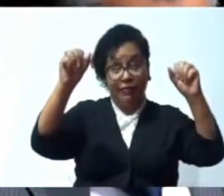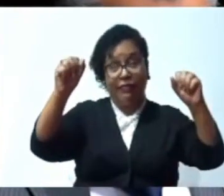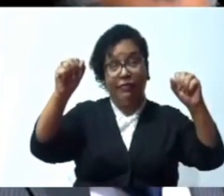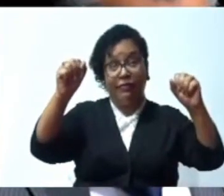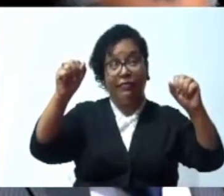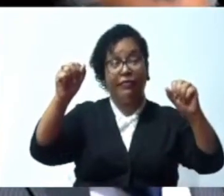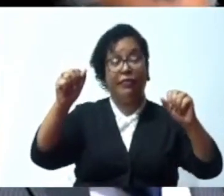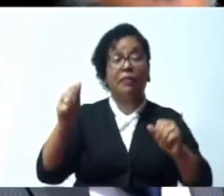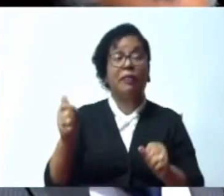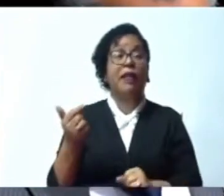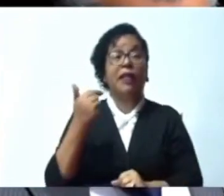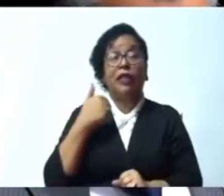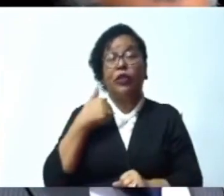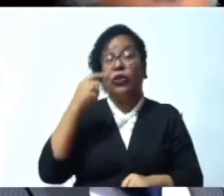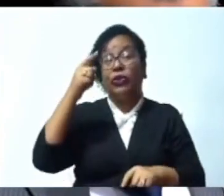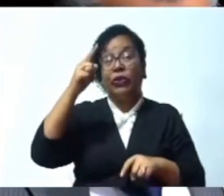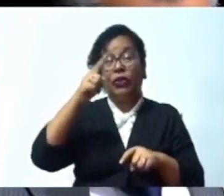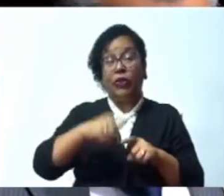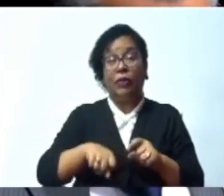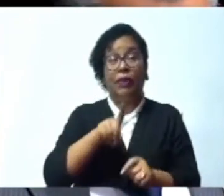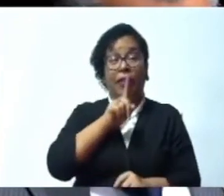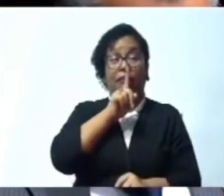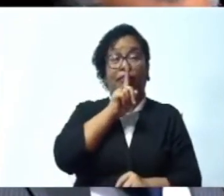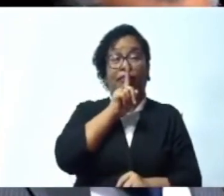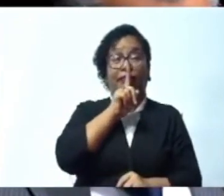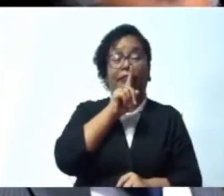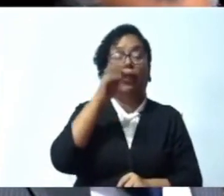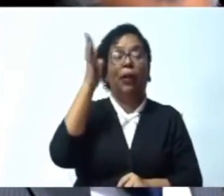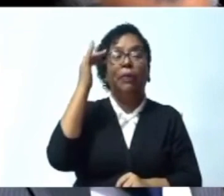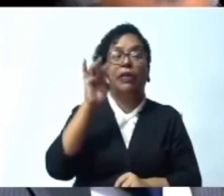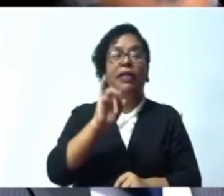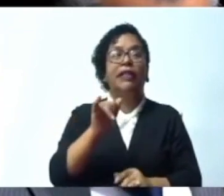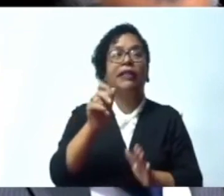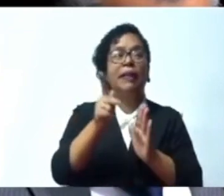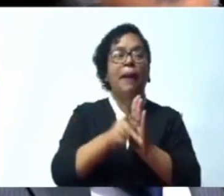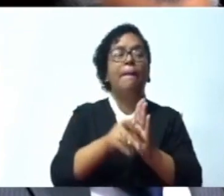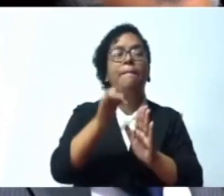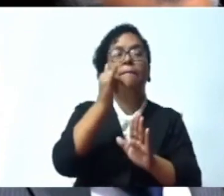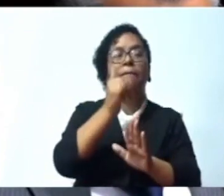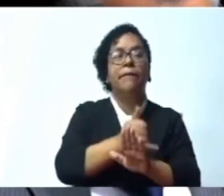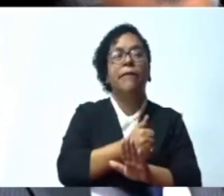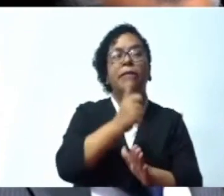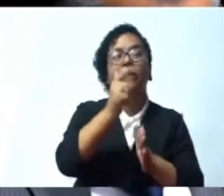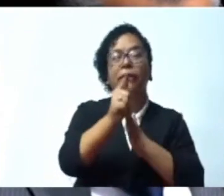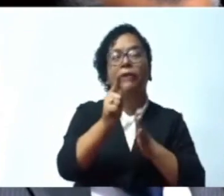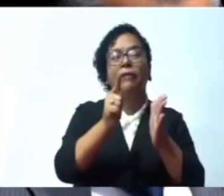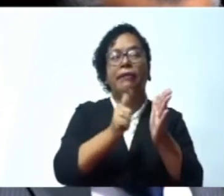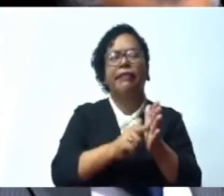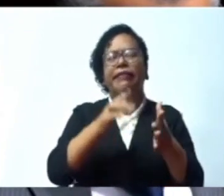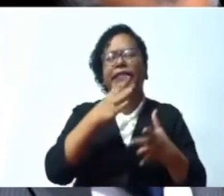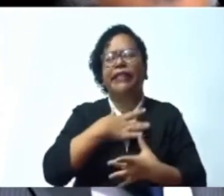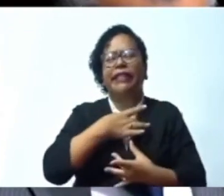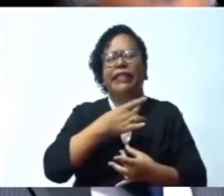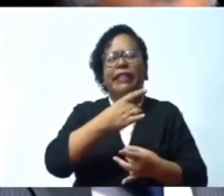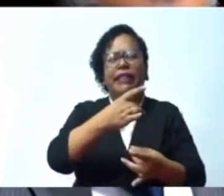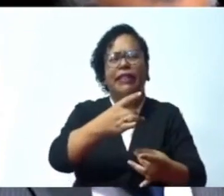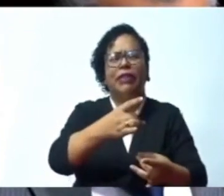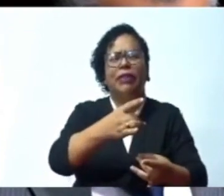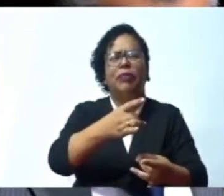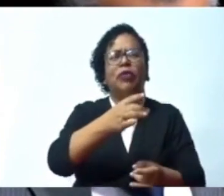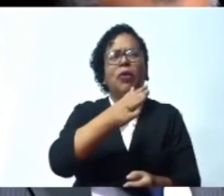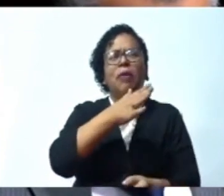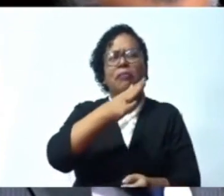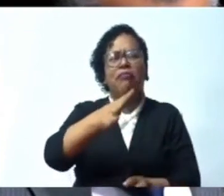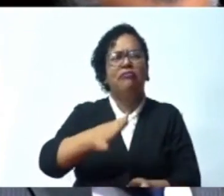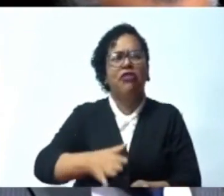este interesantísimo proyecto que hace alusión a mujeres de valor. Independientemente de